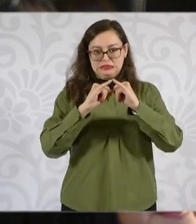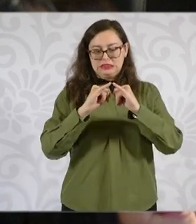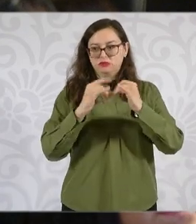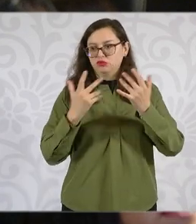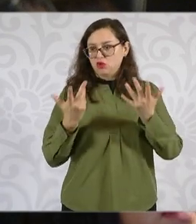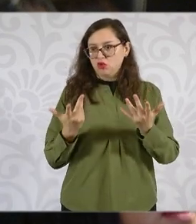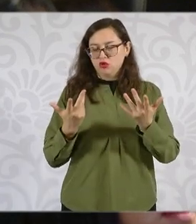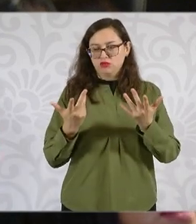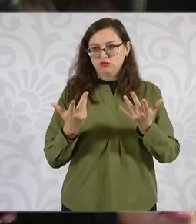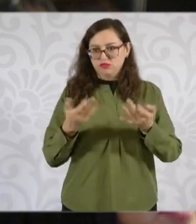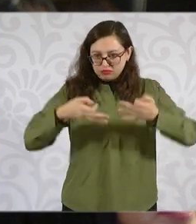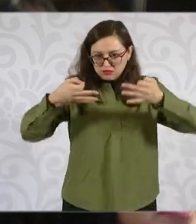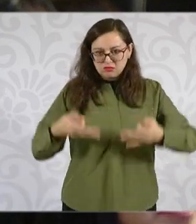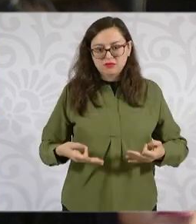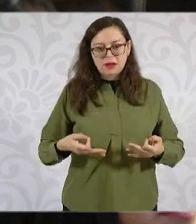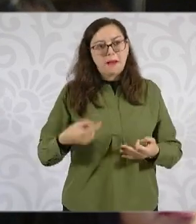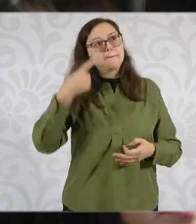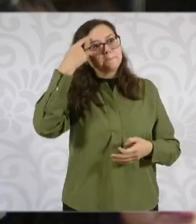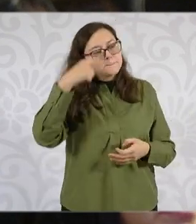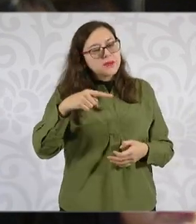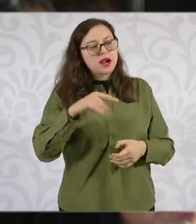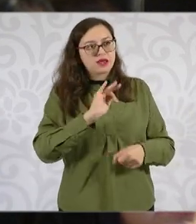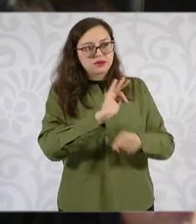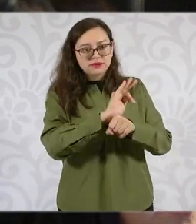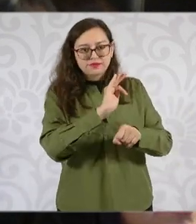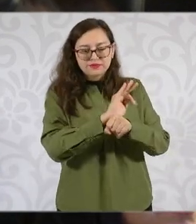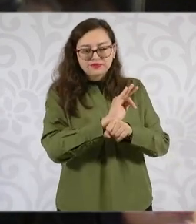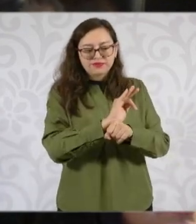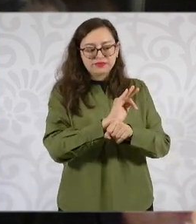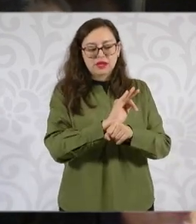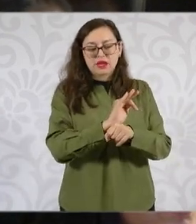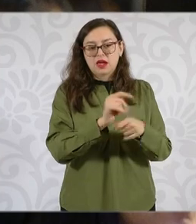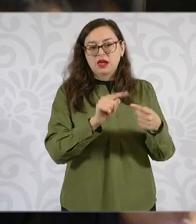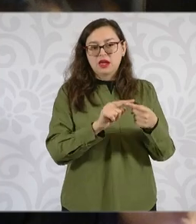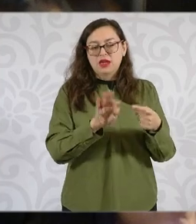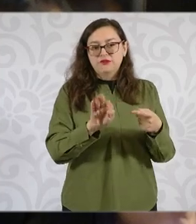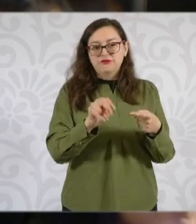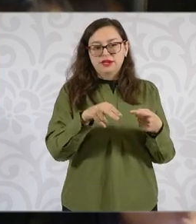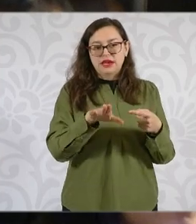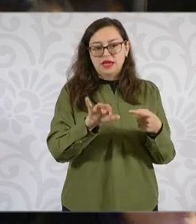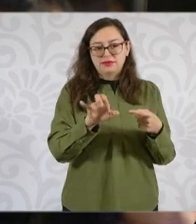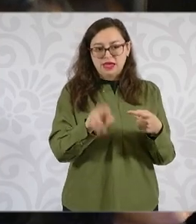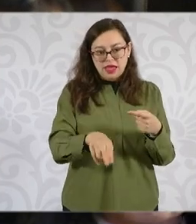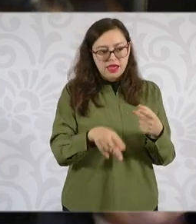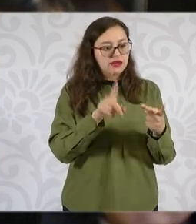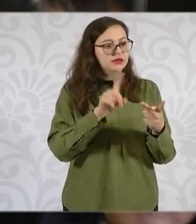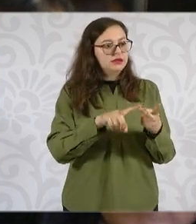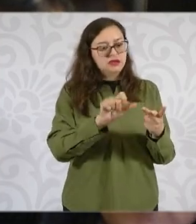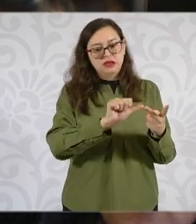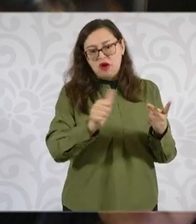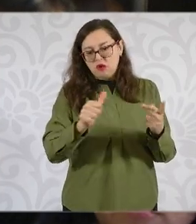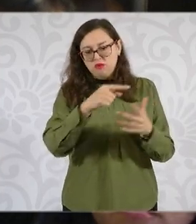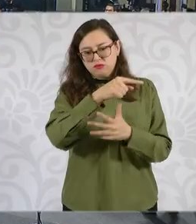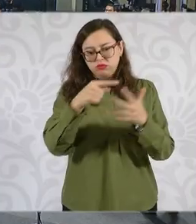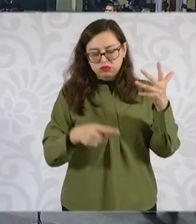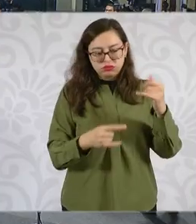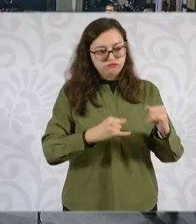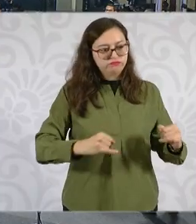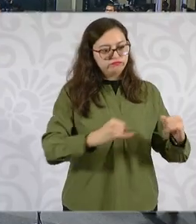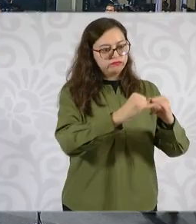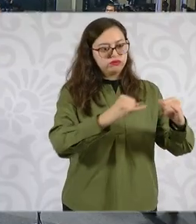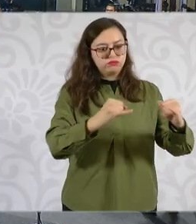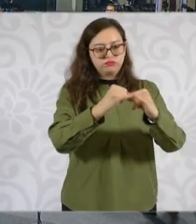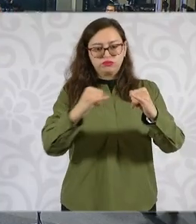seguridad, porque, por ejemplo, el tema de Finavien, el tema de toda esta infraestructura de las